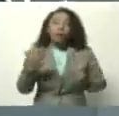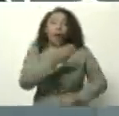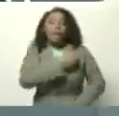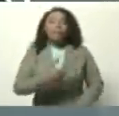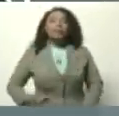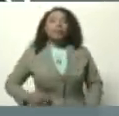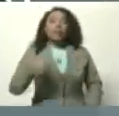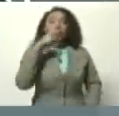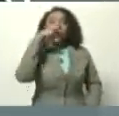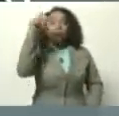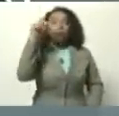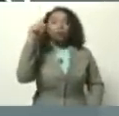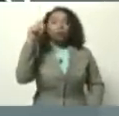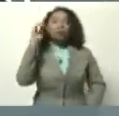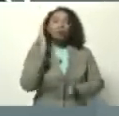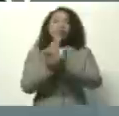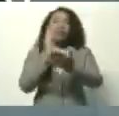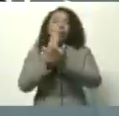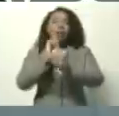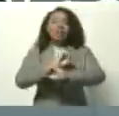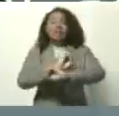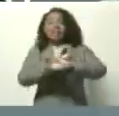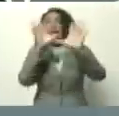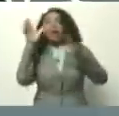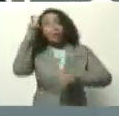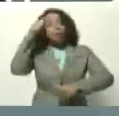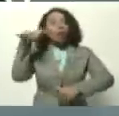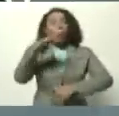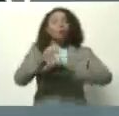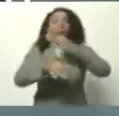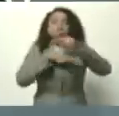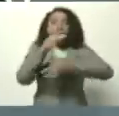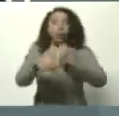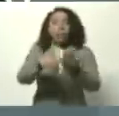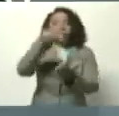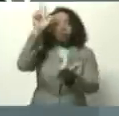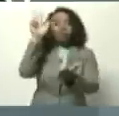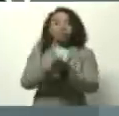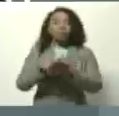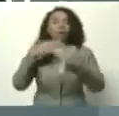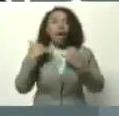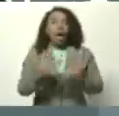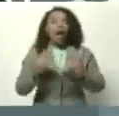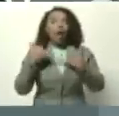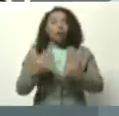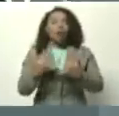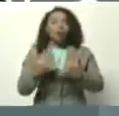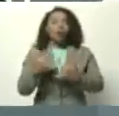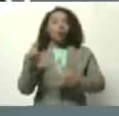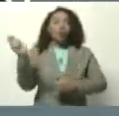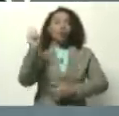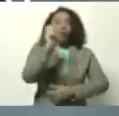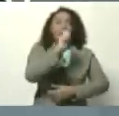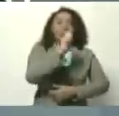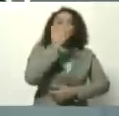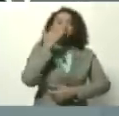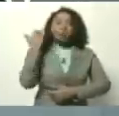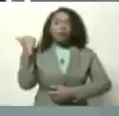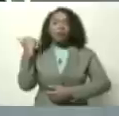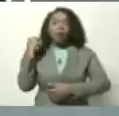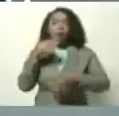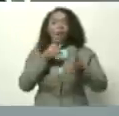Nicolás Maduro, siempre le ha hablado claro a nuestro pueblo, aprobó recientemente, hace apenas unos meses, un plan especial